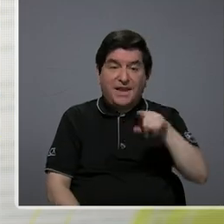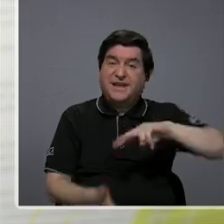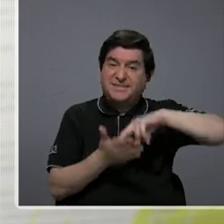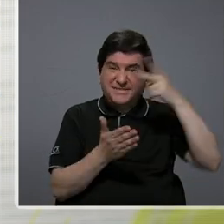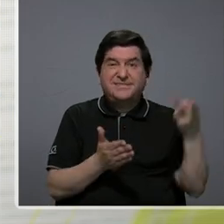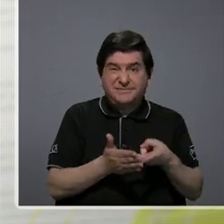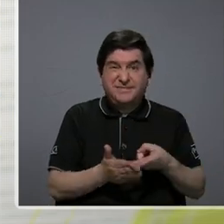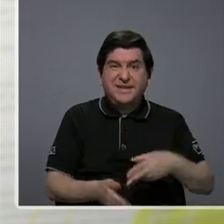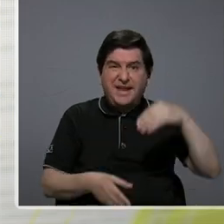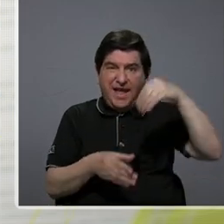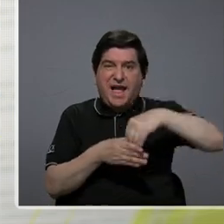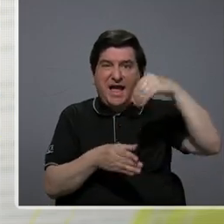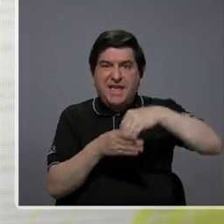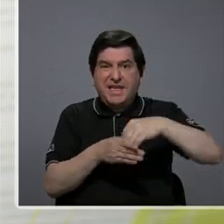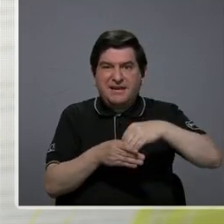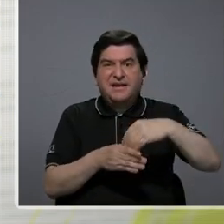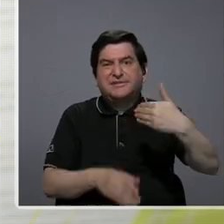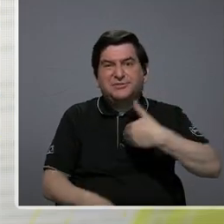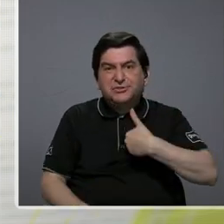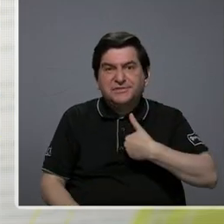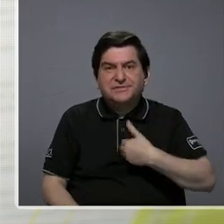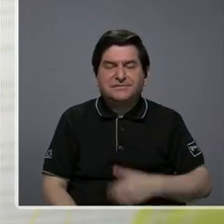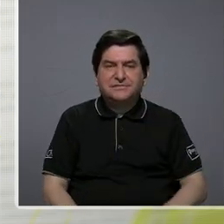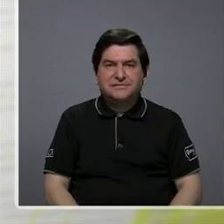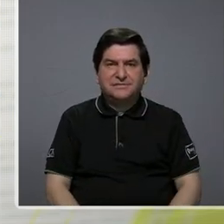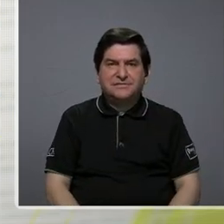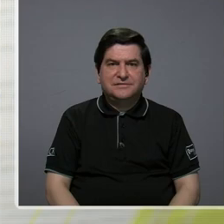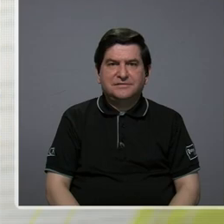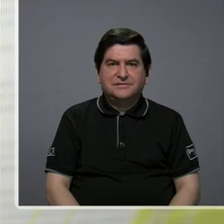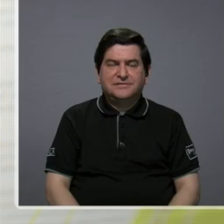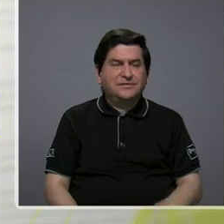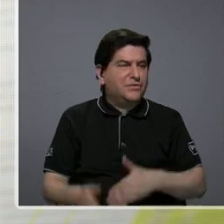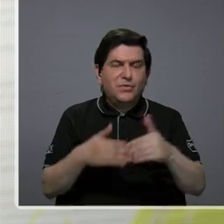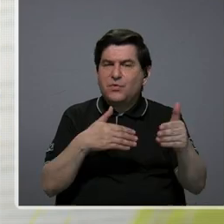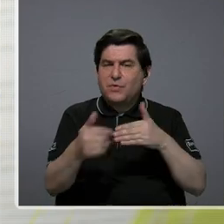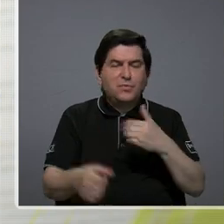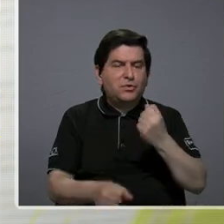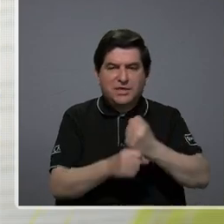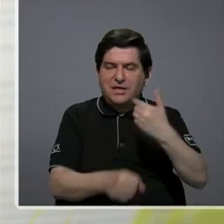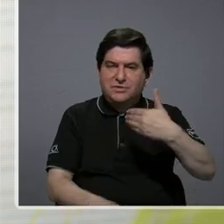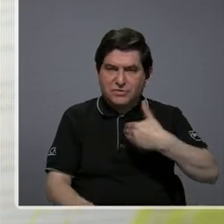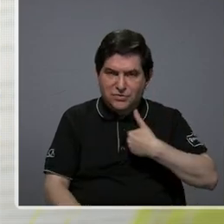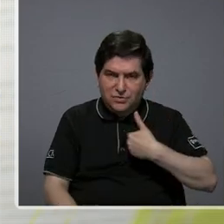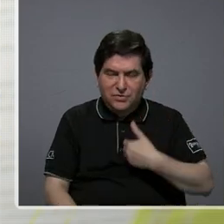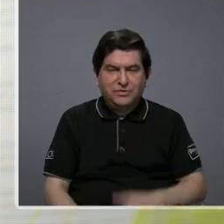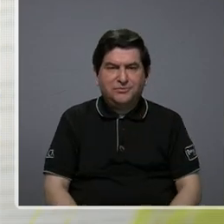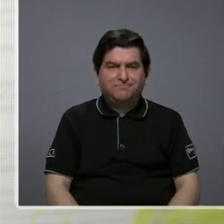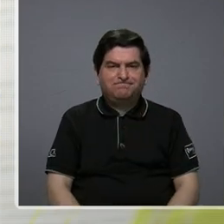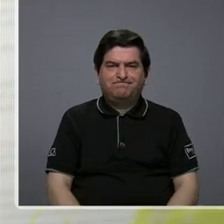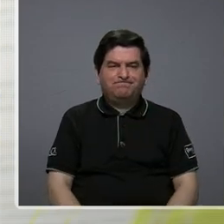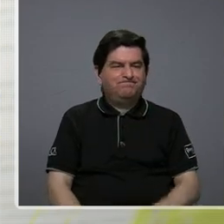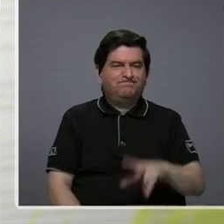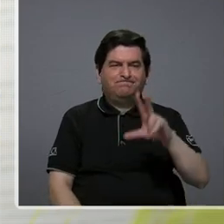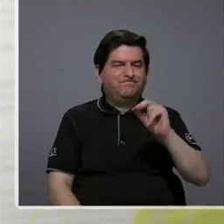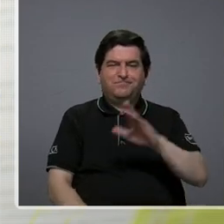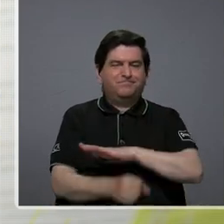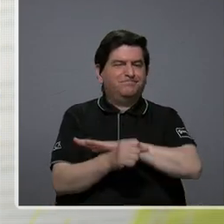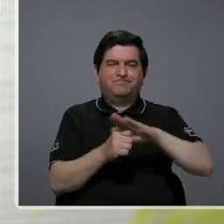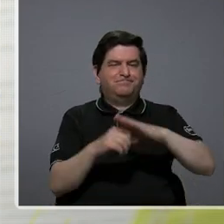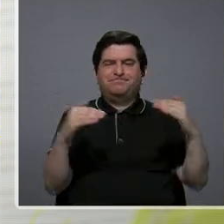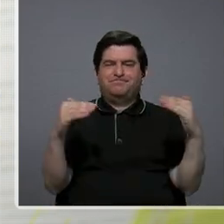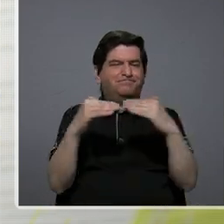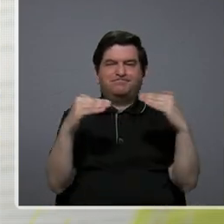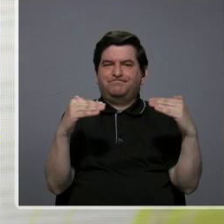implica que los ingresos que se reciban aún y cuando se tenga empleo no alcanza los